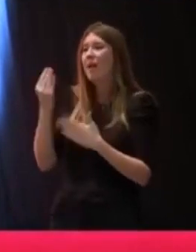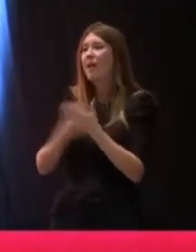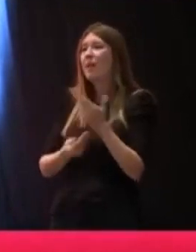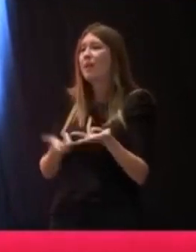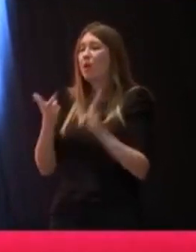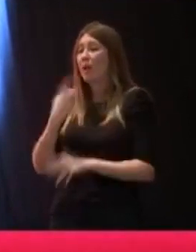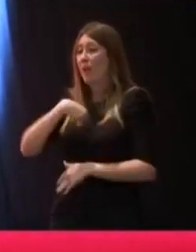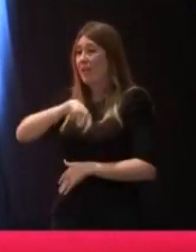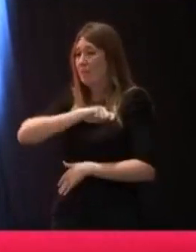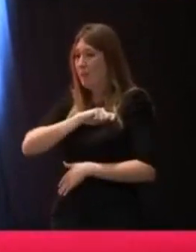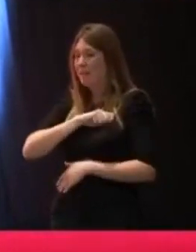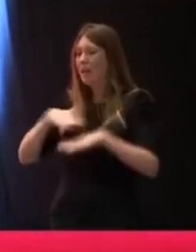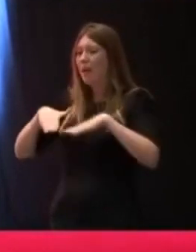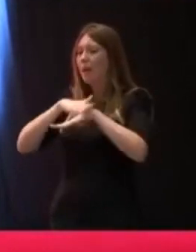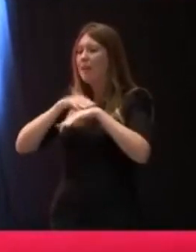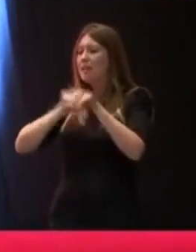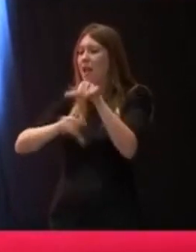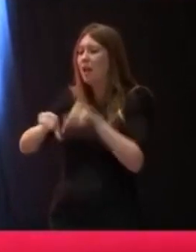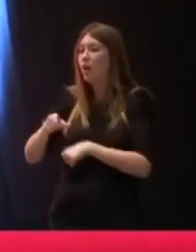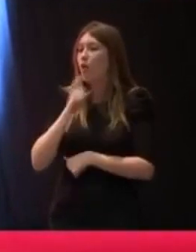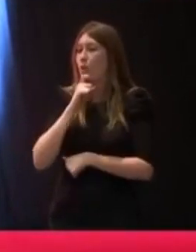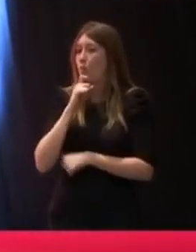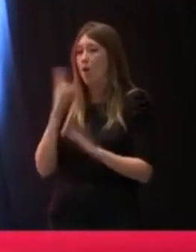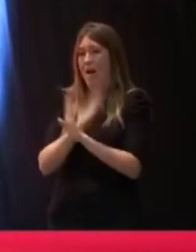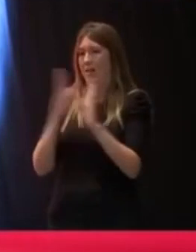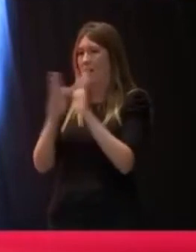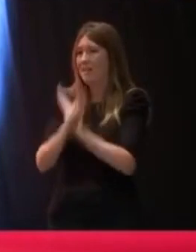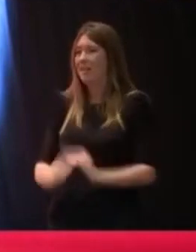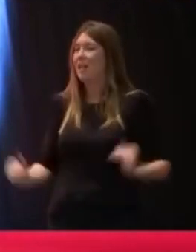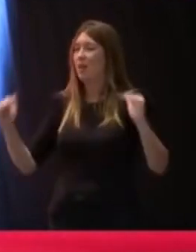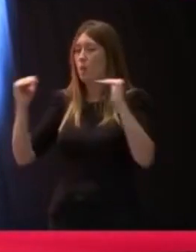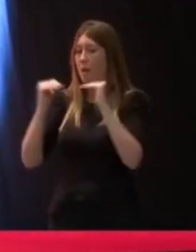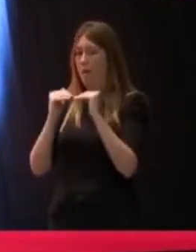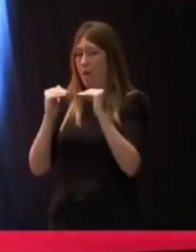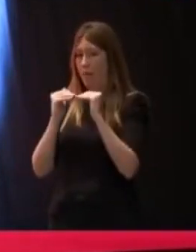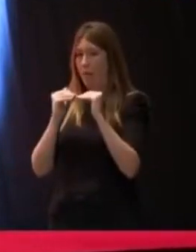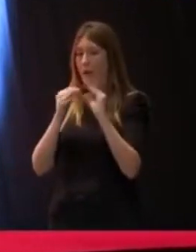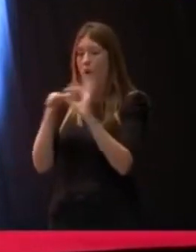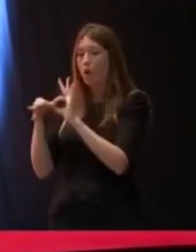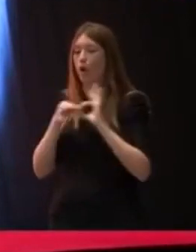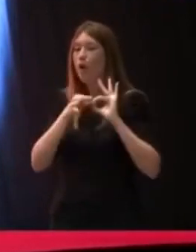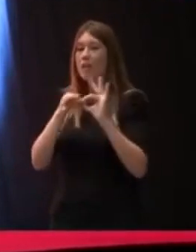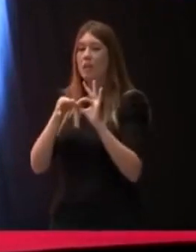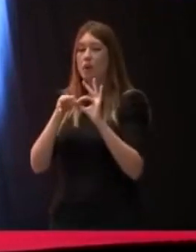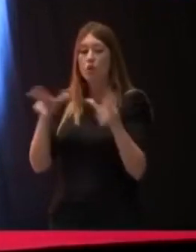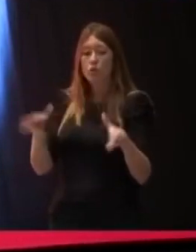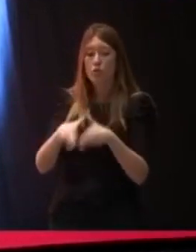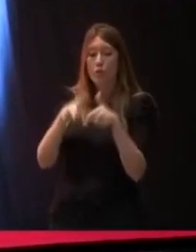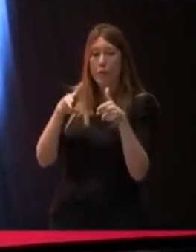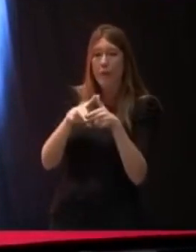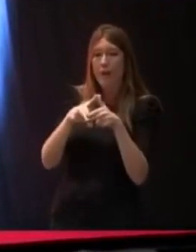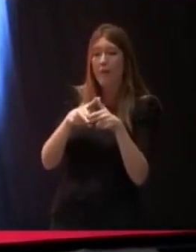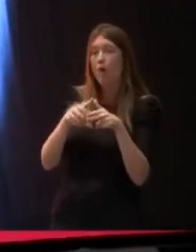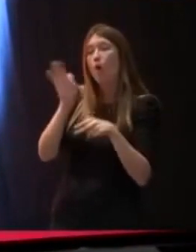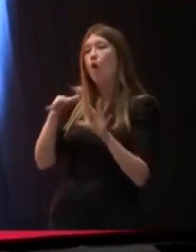España, el basamento fundamental es la igualdad. La igualdad, la cohesión, ya sea la social o la